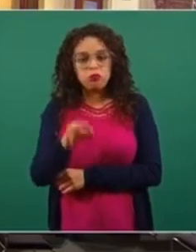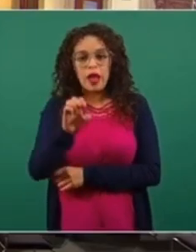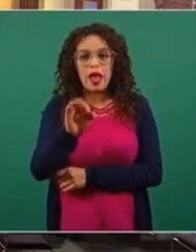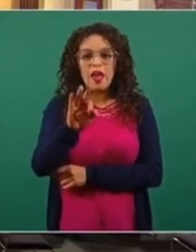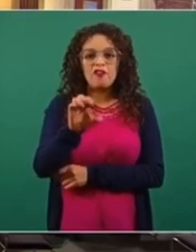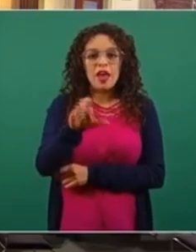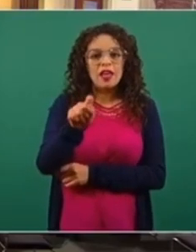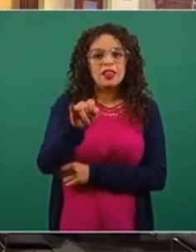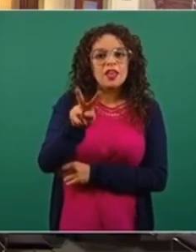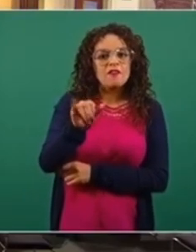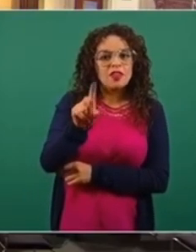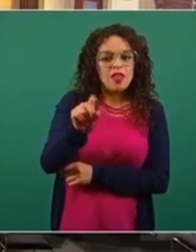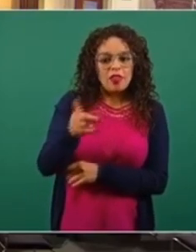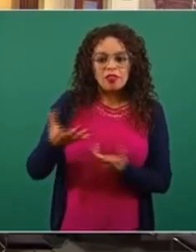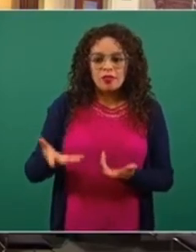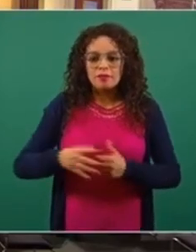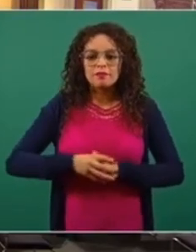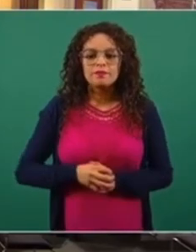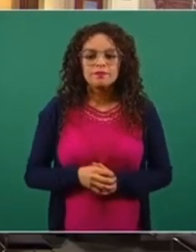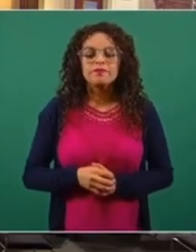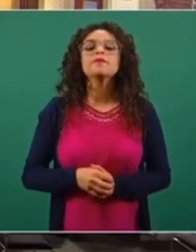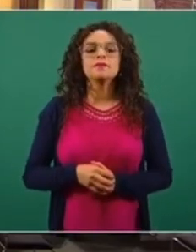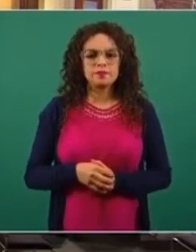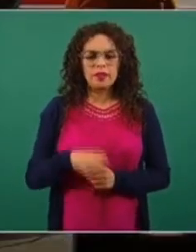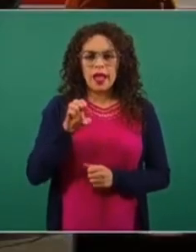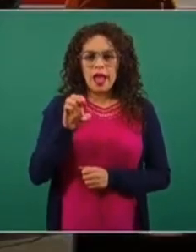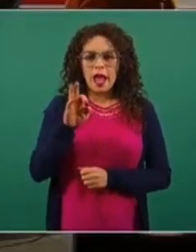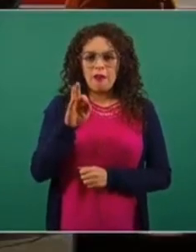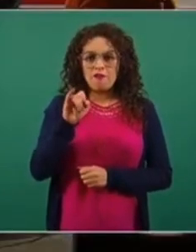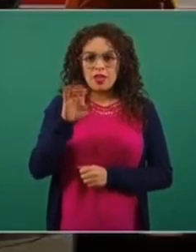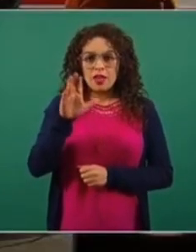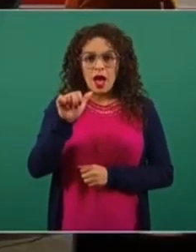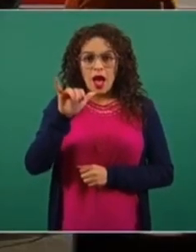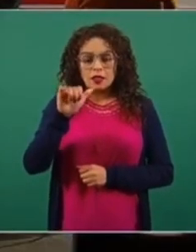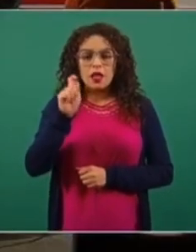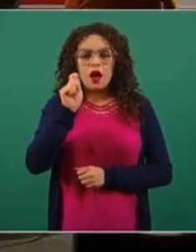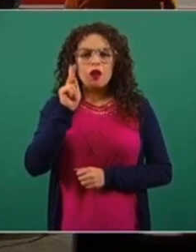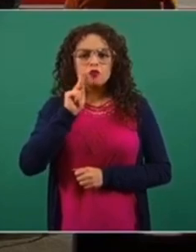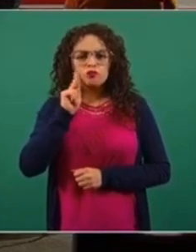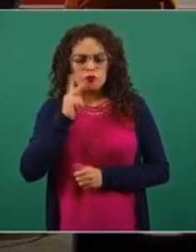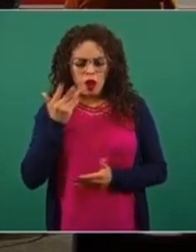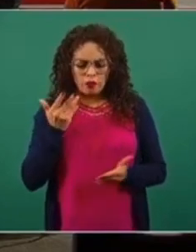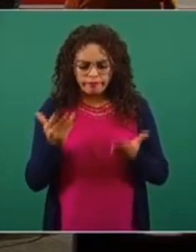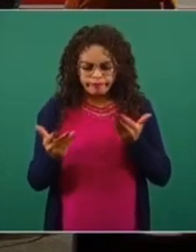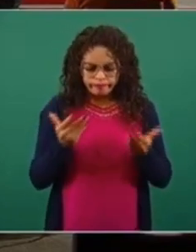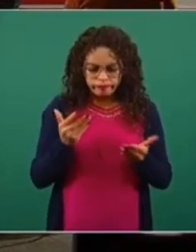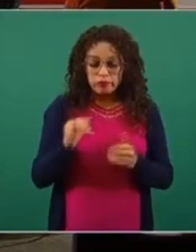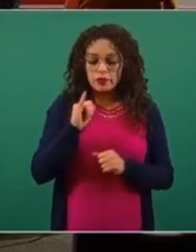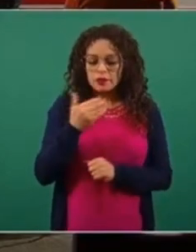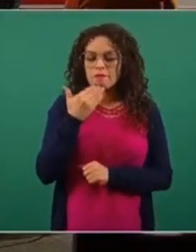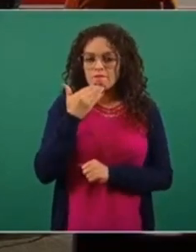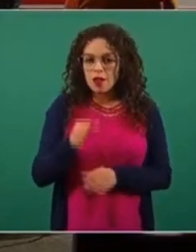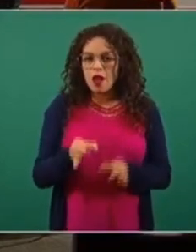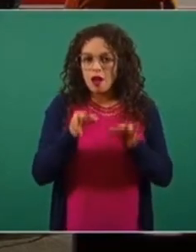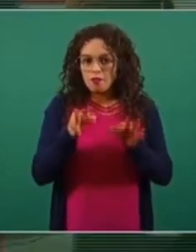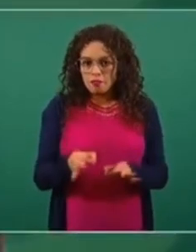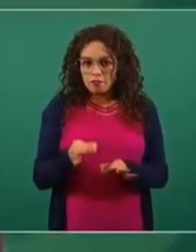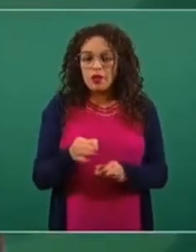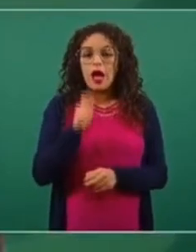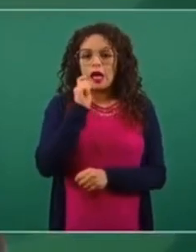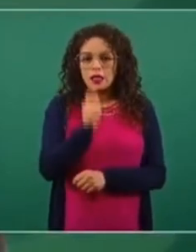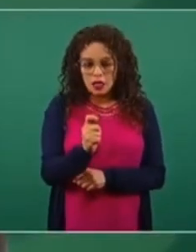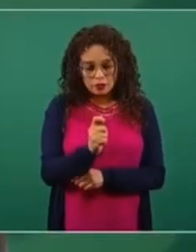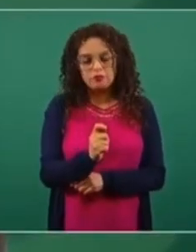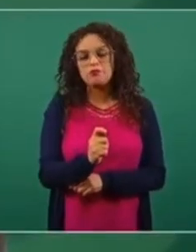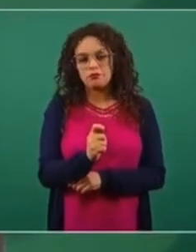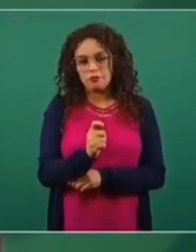La eficacia es la demostración o la estimación de que se produce el efecto deseado, en este caso reducir el